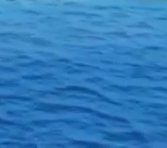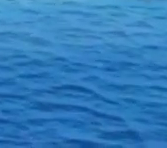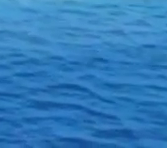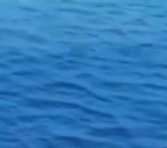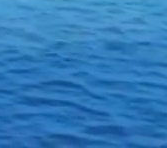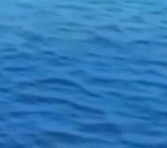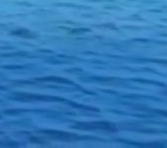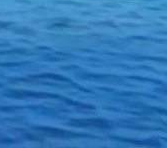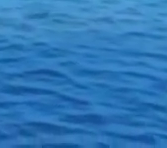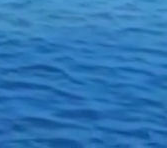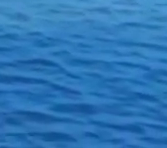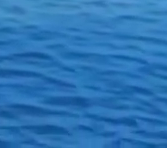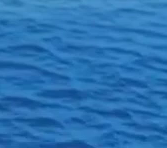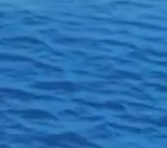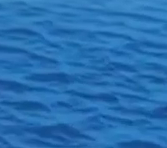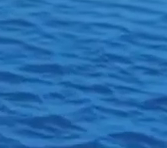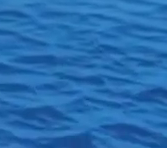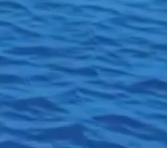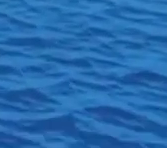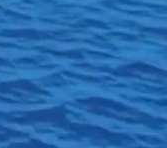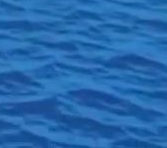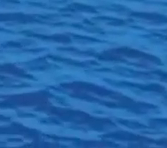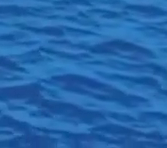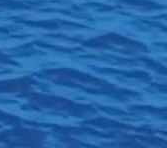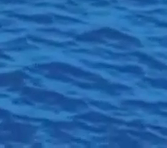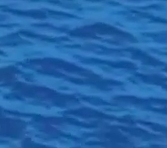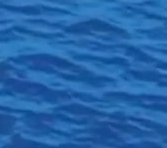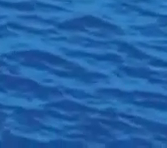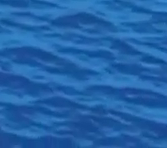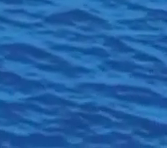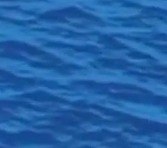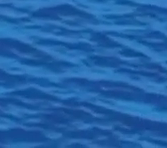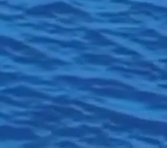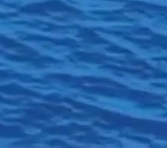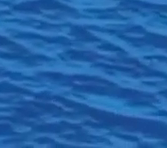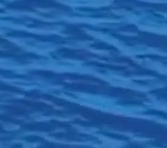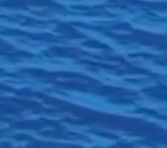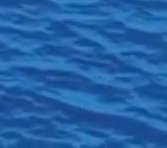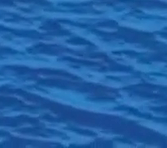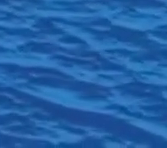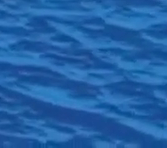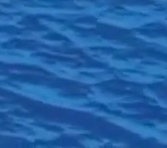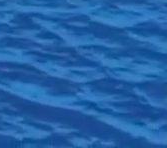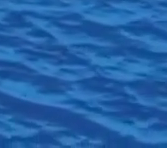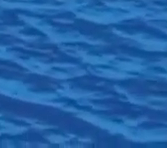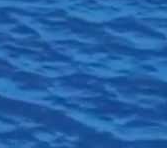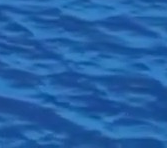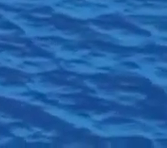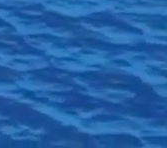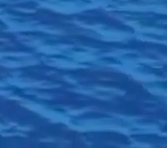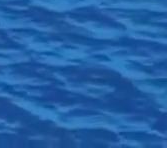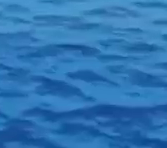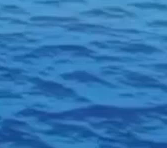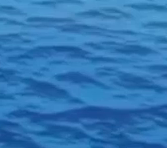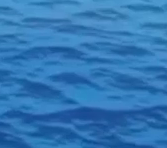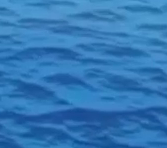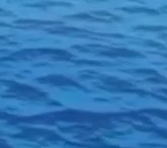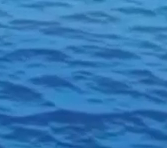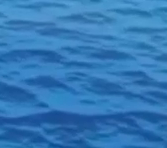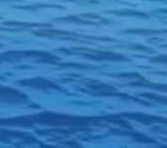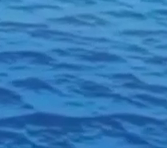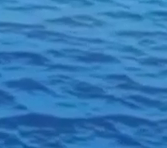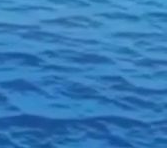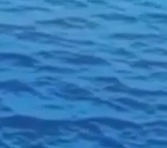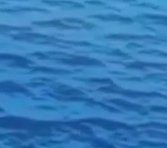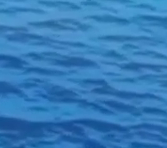atacan el aeropuerto, el poblado y disparan sobre las embarcaciones en las que huyen los mercenarios. Las